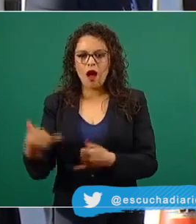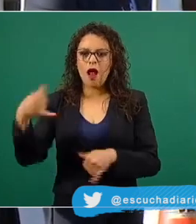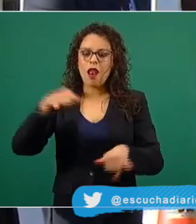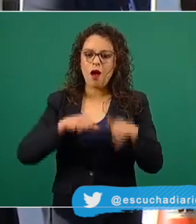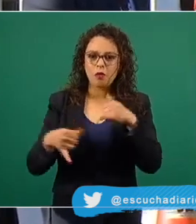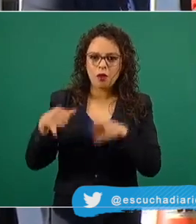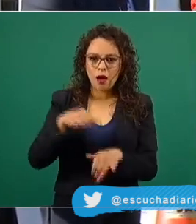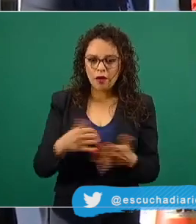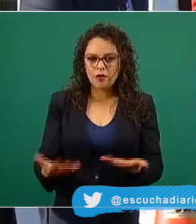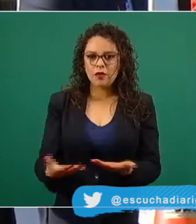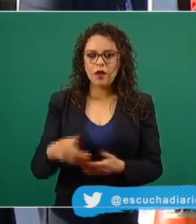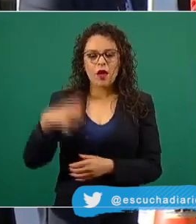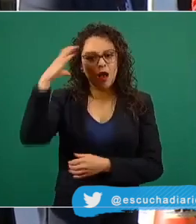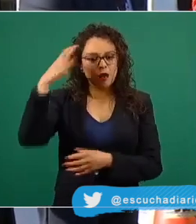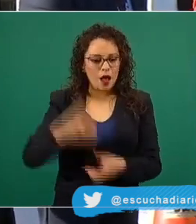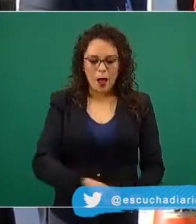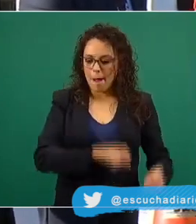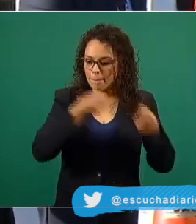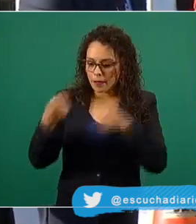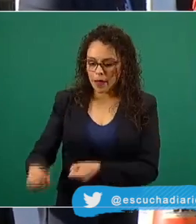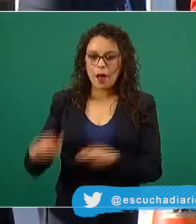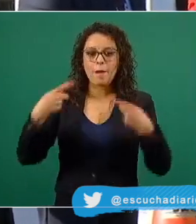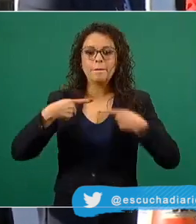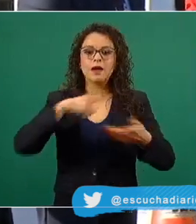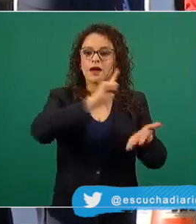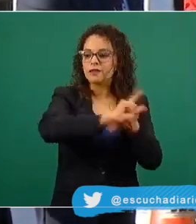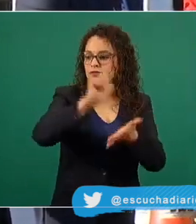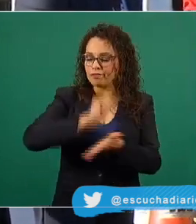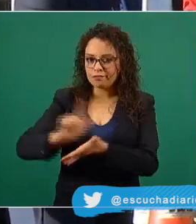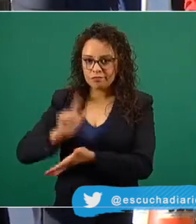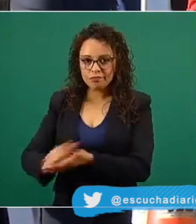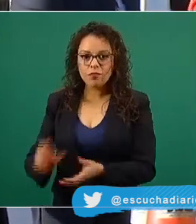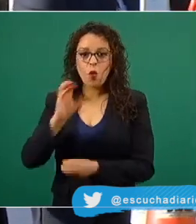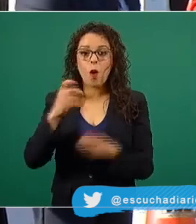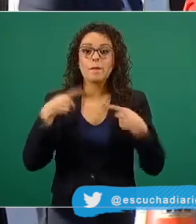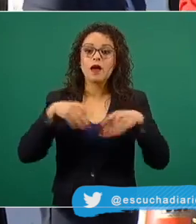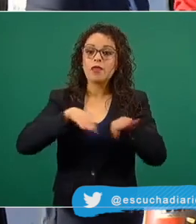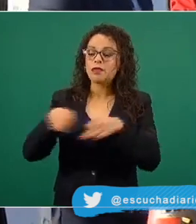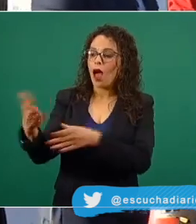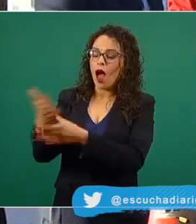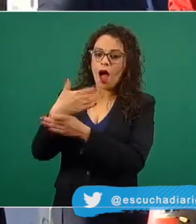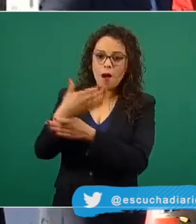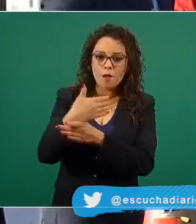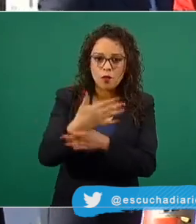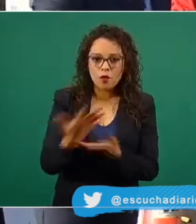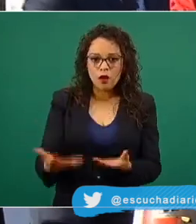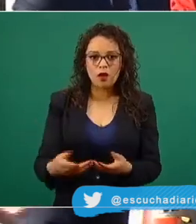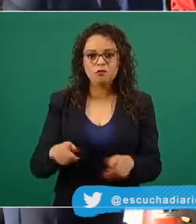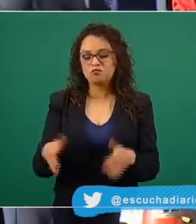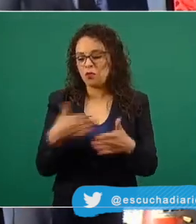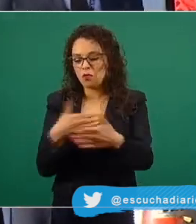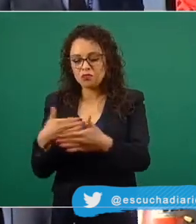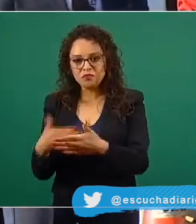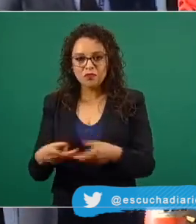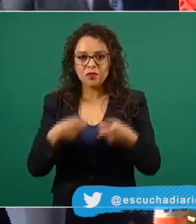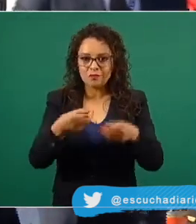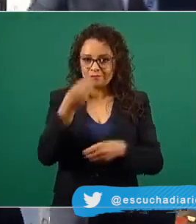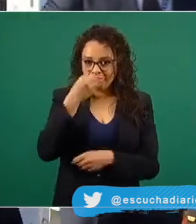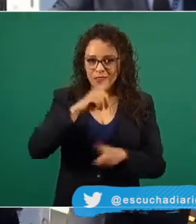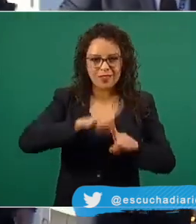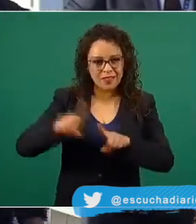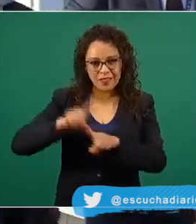camilleros, gente de higiene y limpieza, el personal de ambulancia, manejadores de alimentos. Entonces, pues la verdad es una